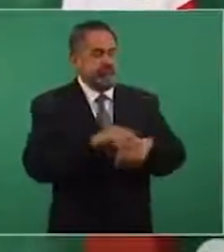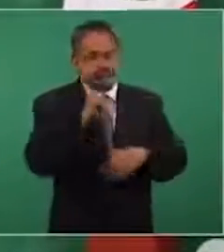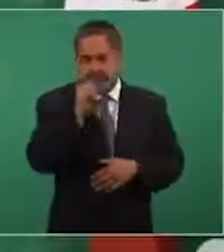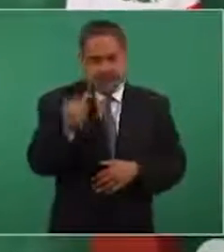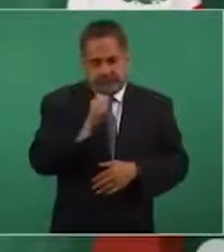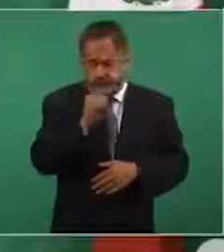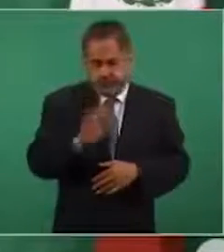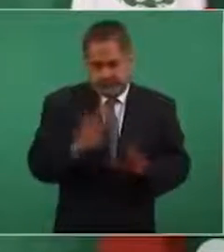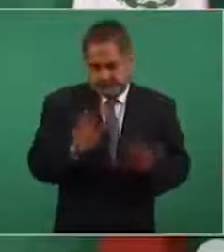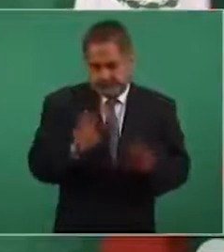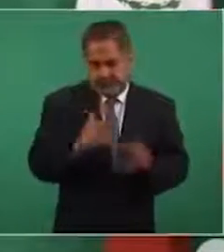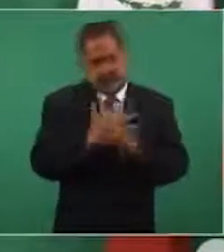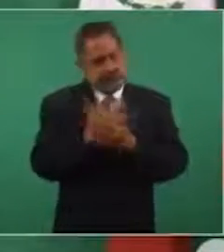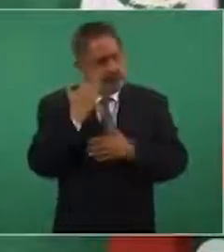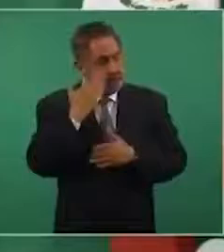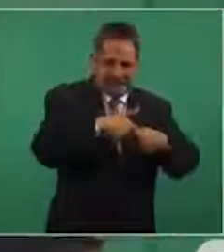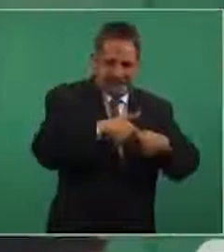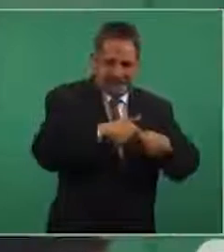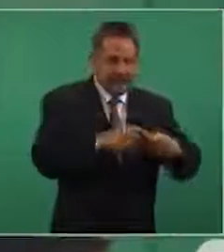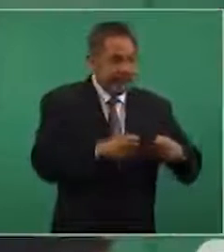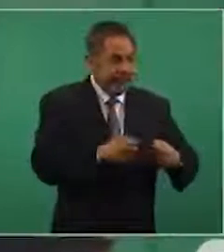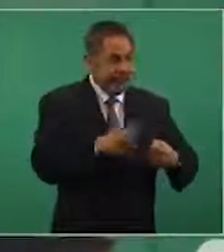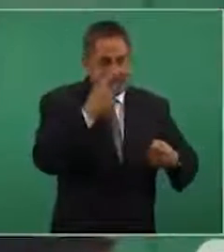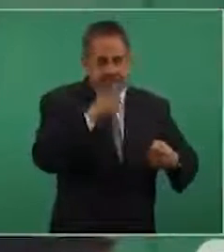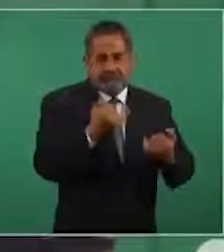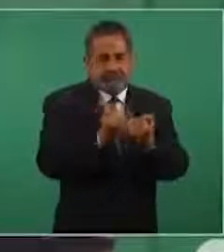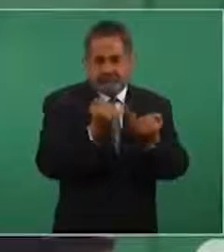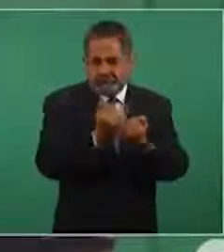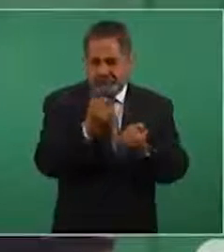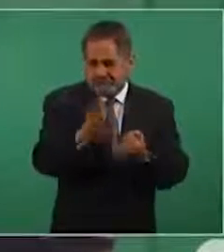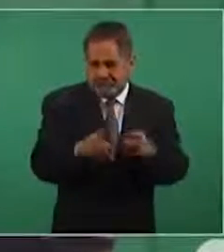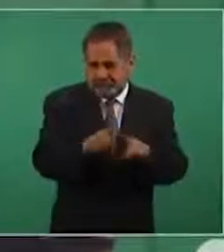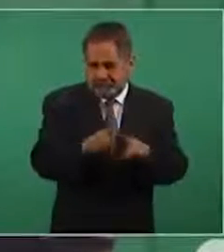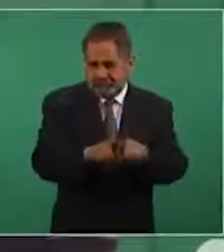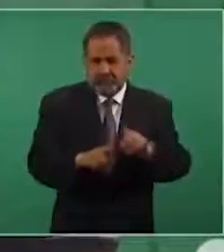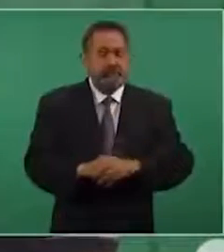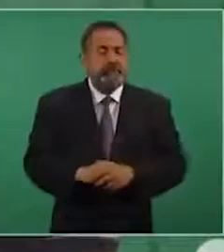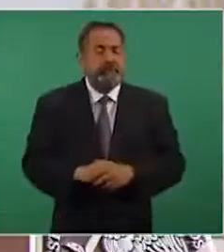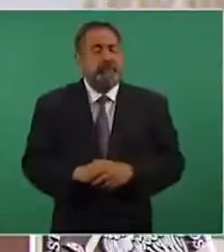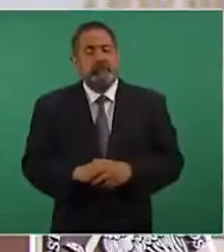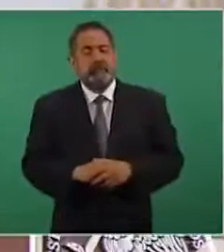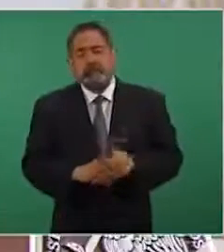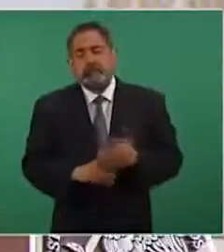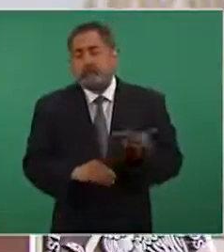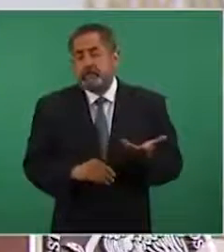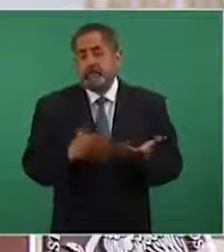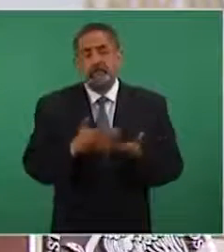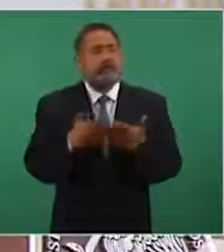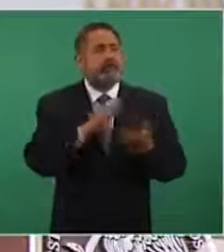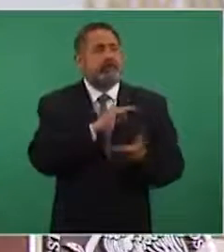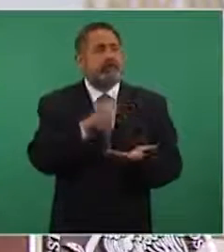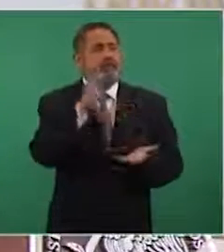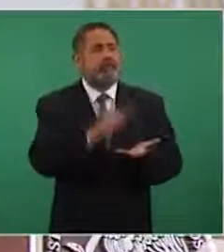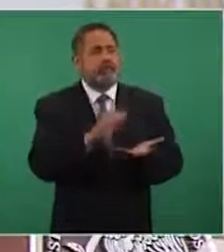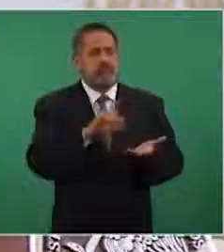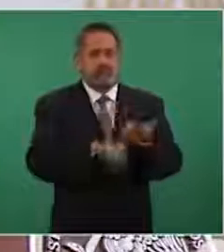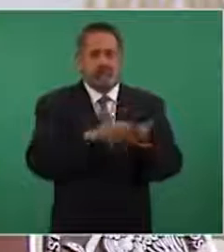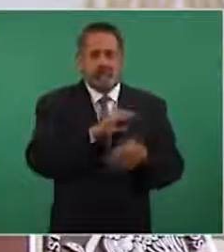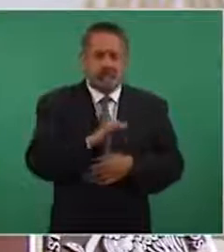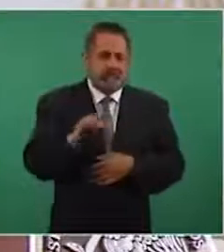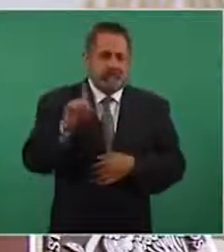un contrato. Y ahora han quedado alrededor de 70